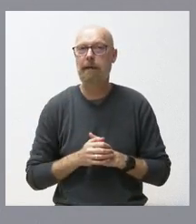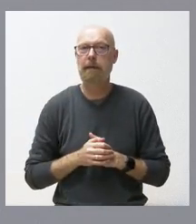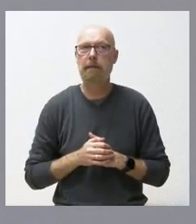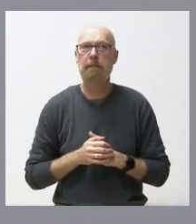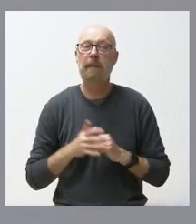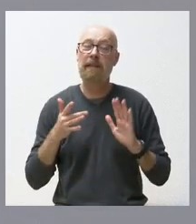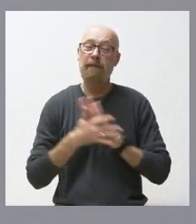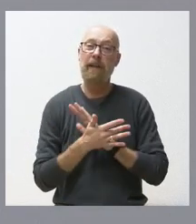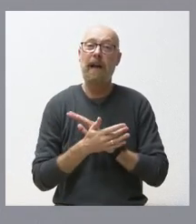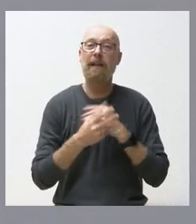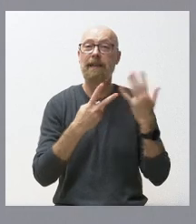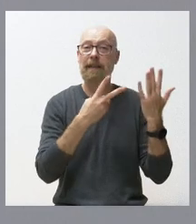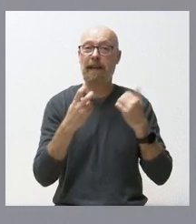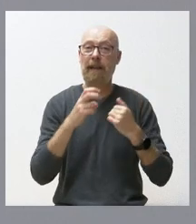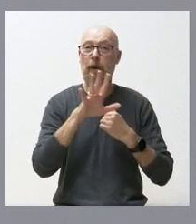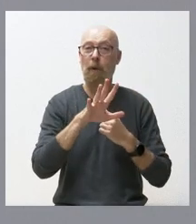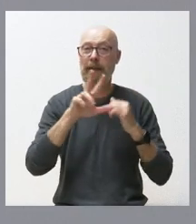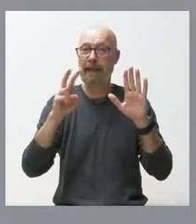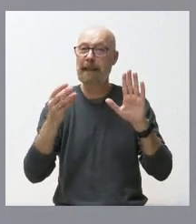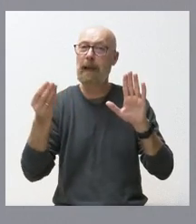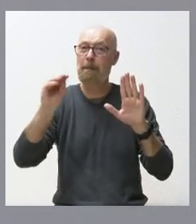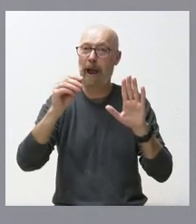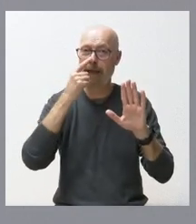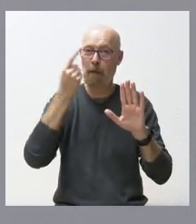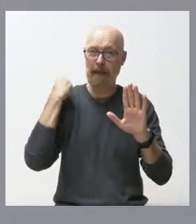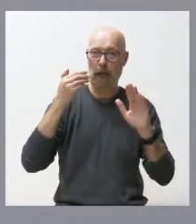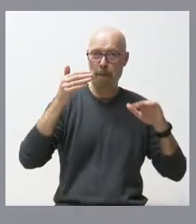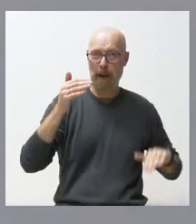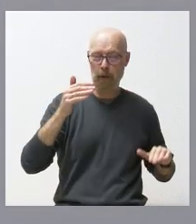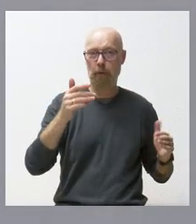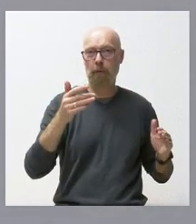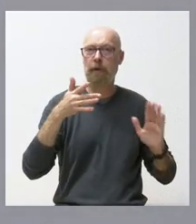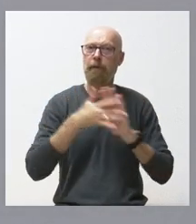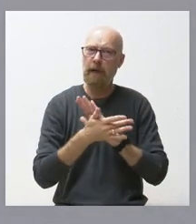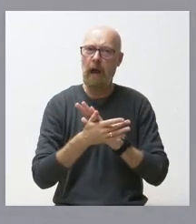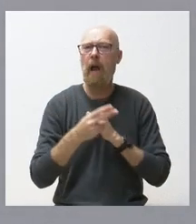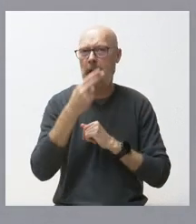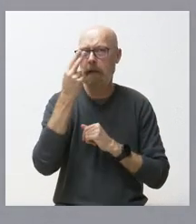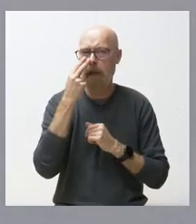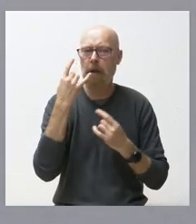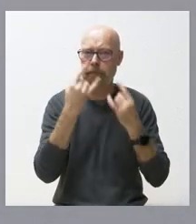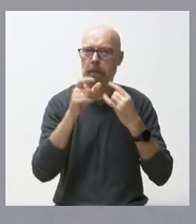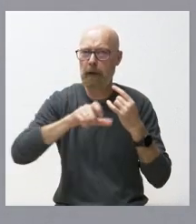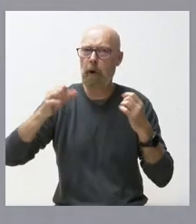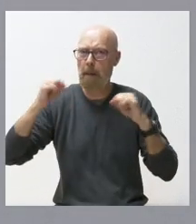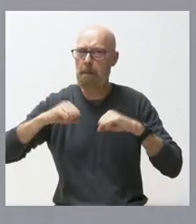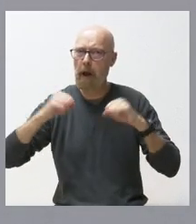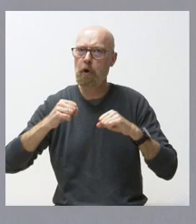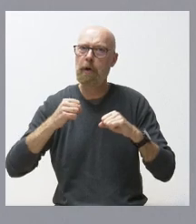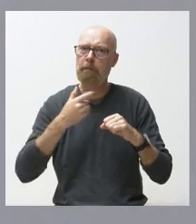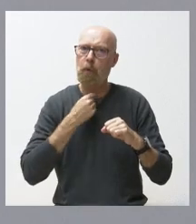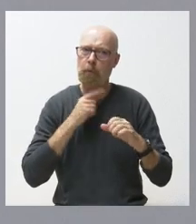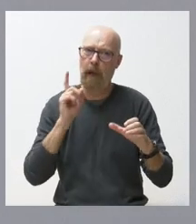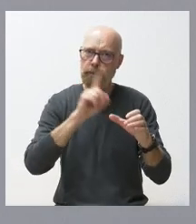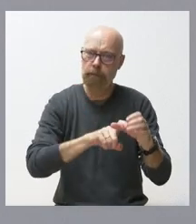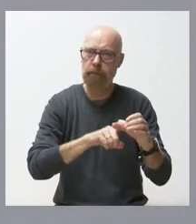757 más que en el año anterior, un 16% más, lo que refleja el interés de la población mayor por esta actividad que tiene que